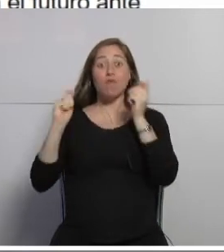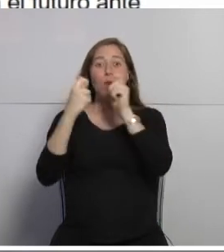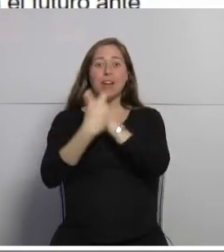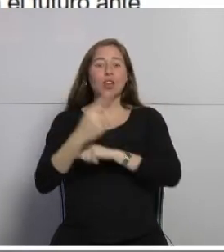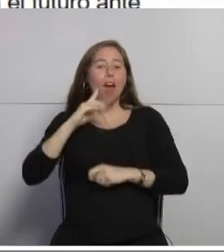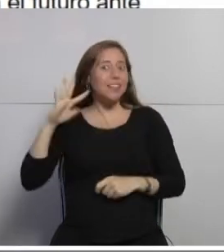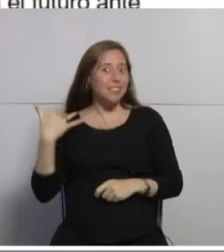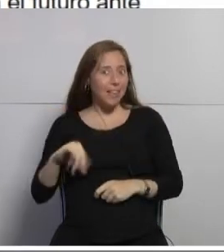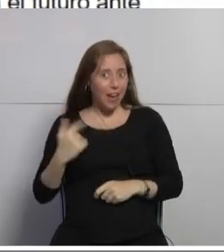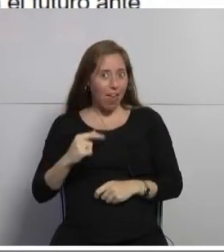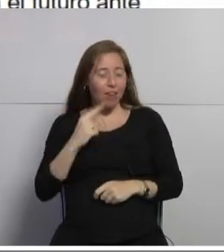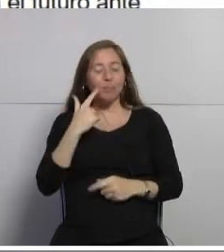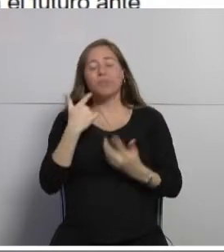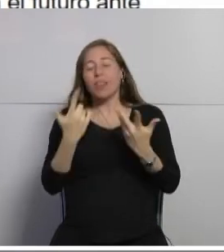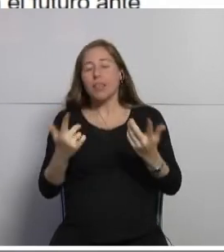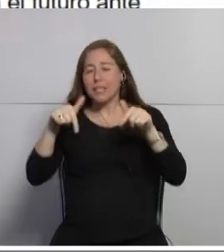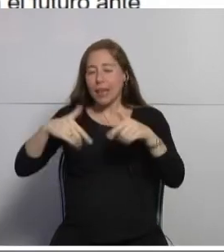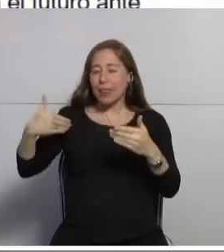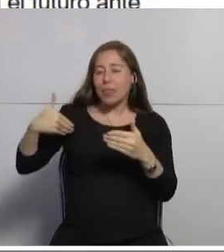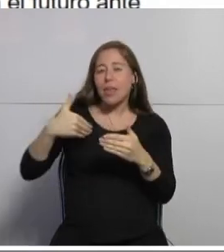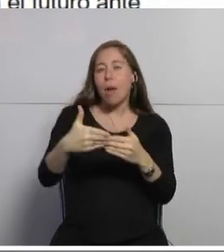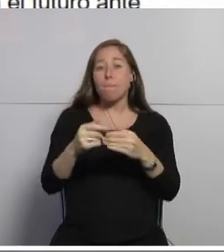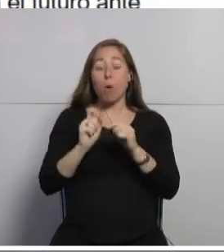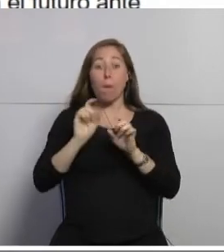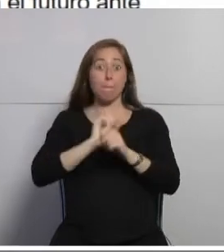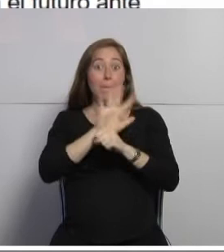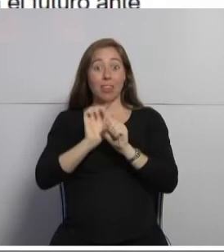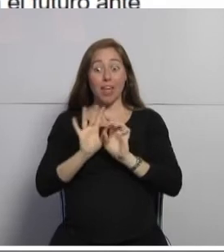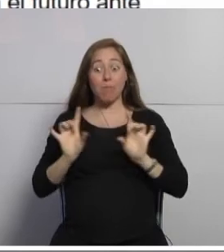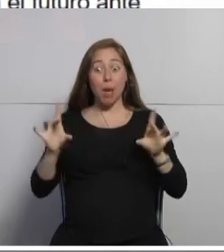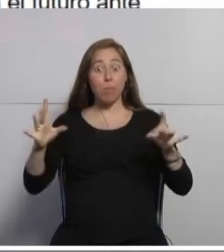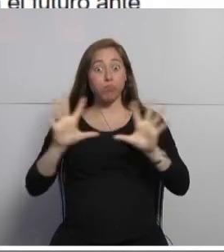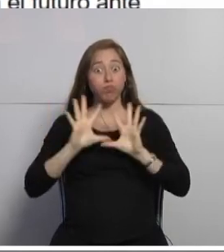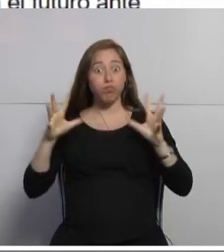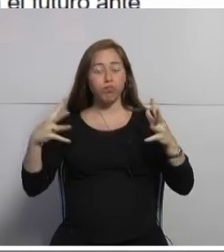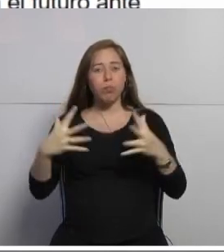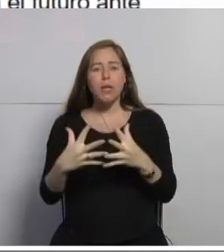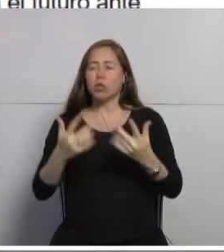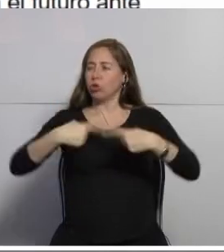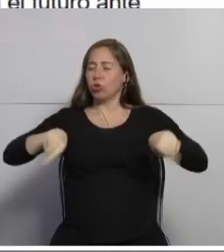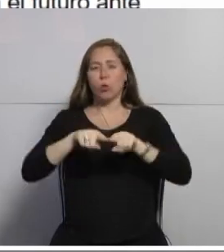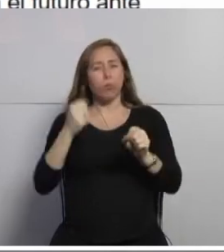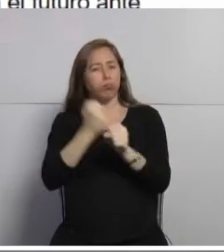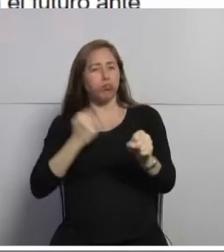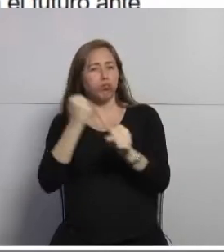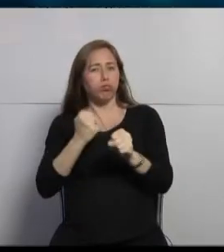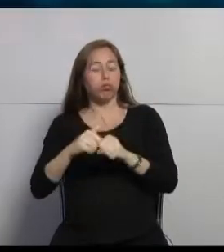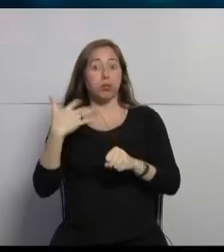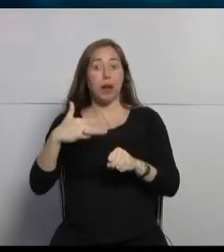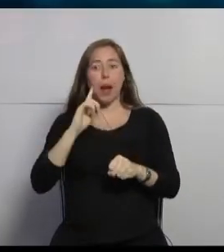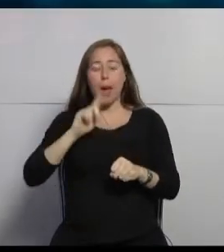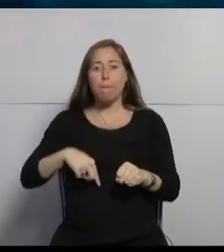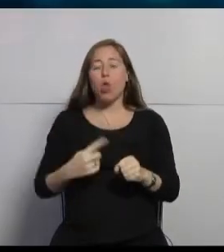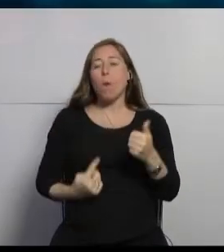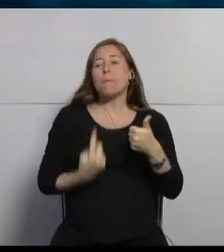hemos estado en este tiempo de pandemia trabajando muy fuertemente vamos a ver el primero el